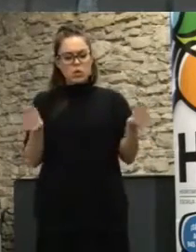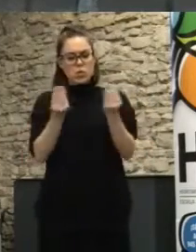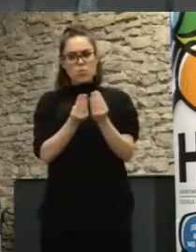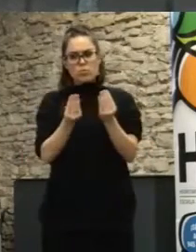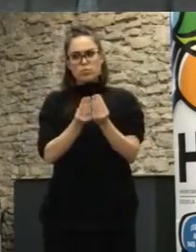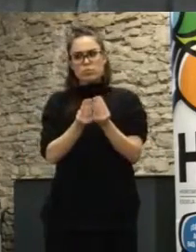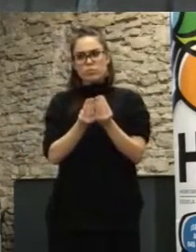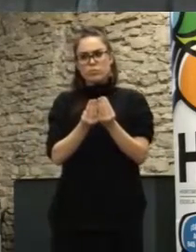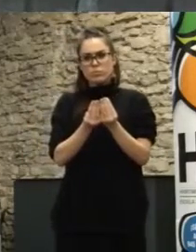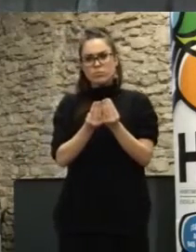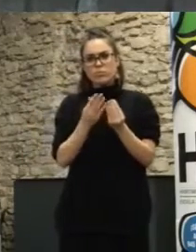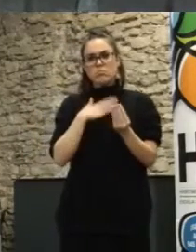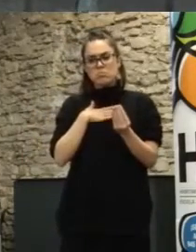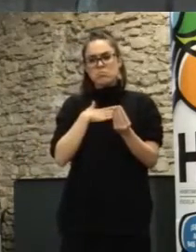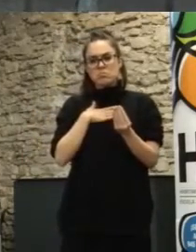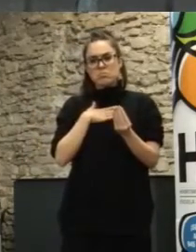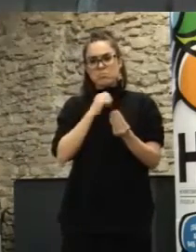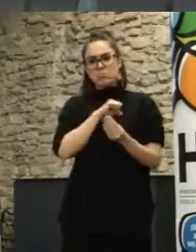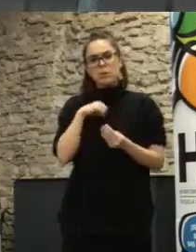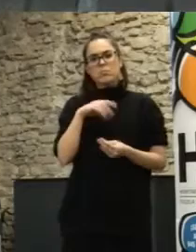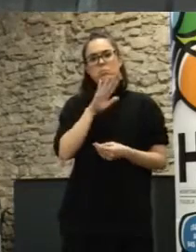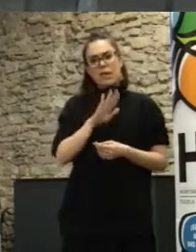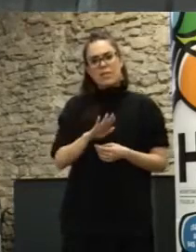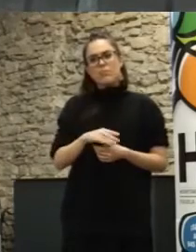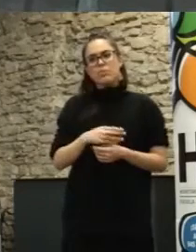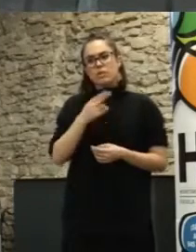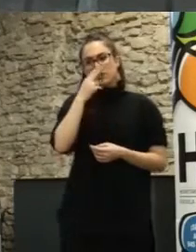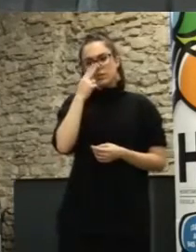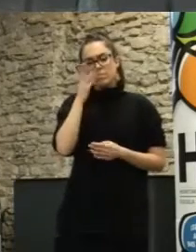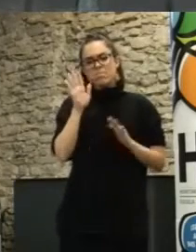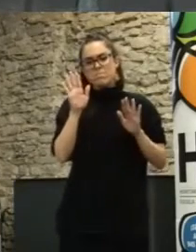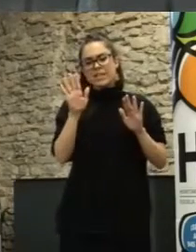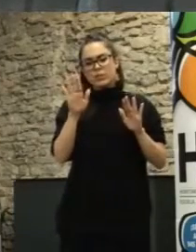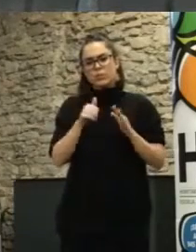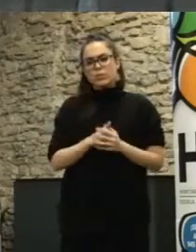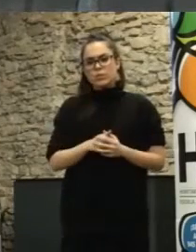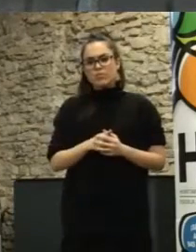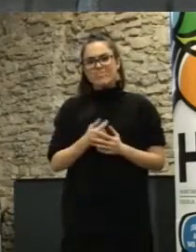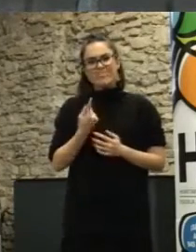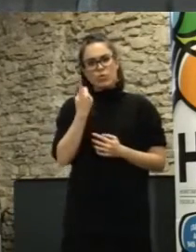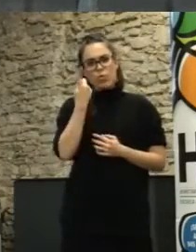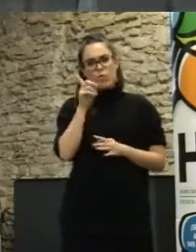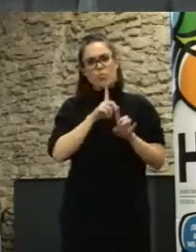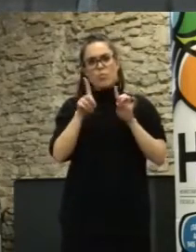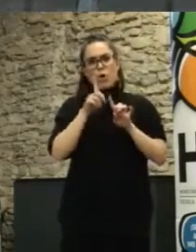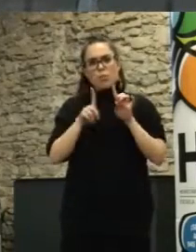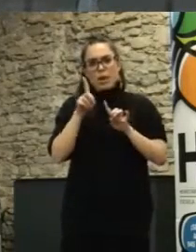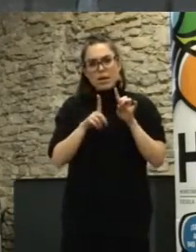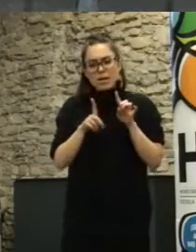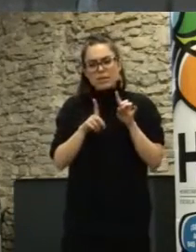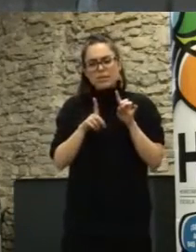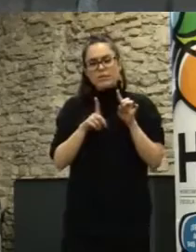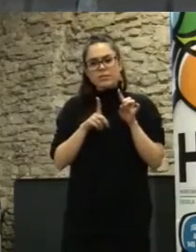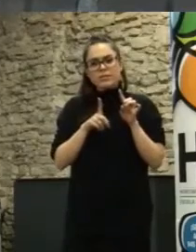a mí personalmente me parece eso muy interesante pero veo un problema que pongo en duda